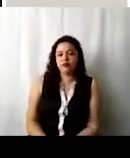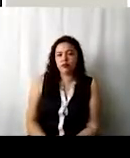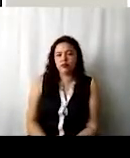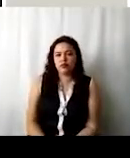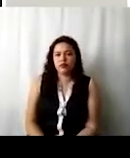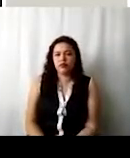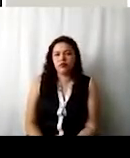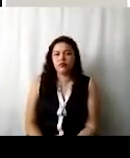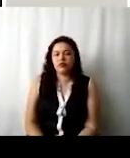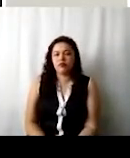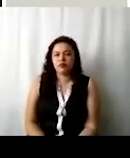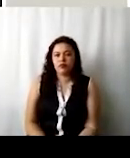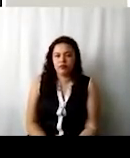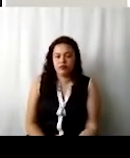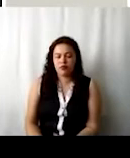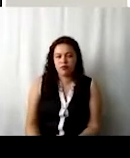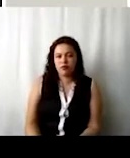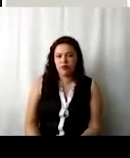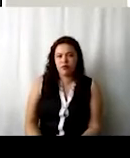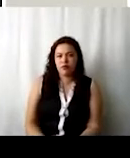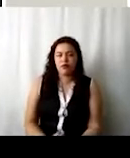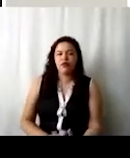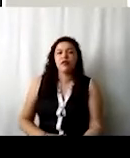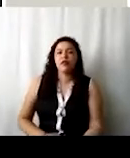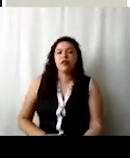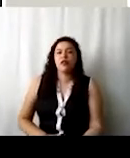Para poderles presentar el ejercicio práctico.